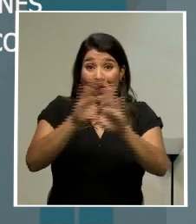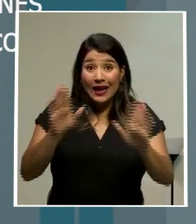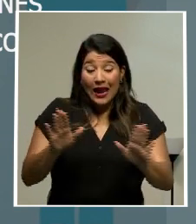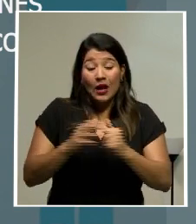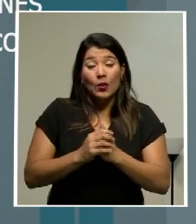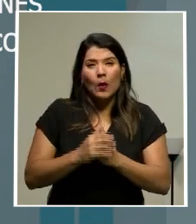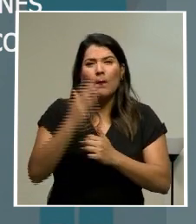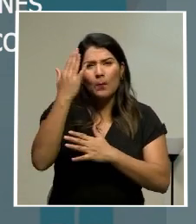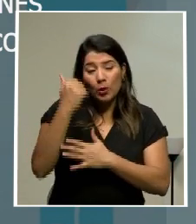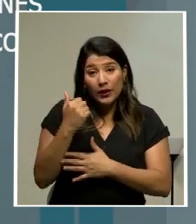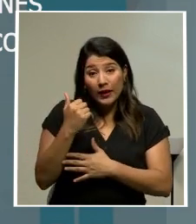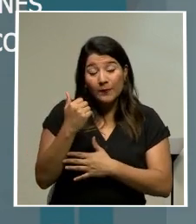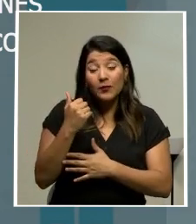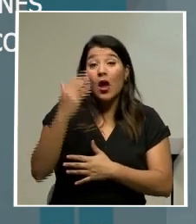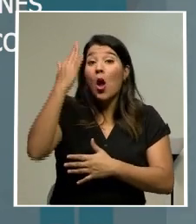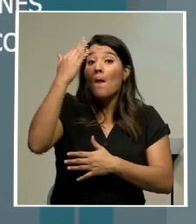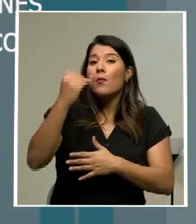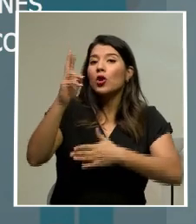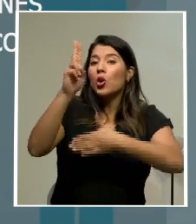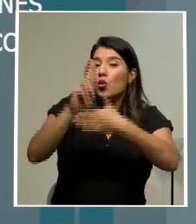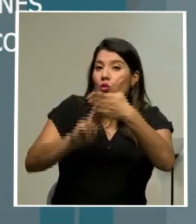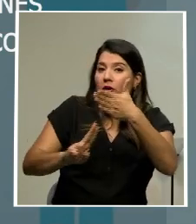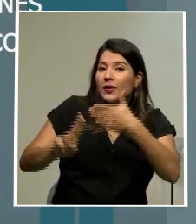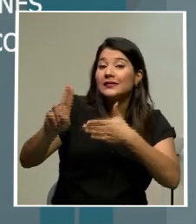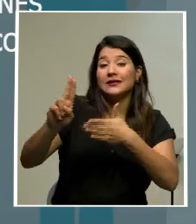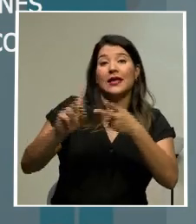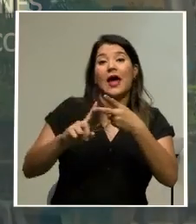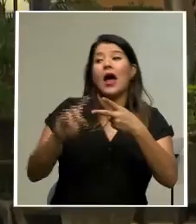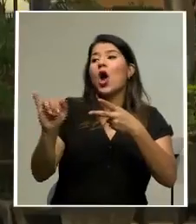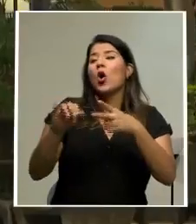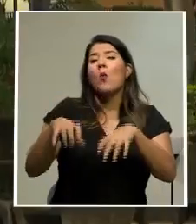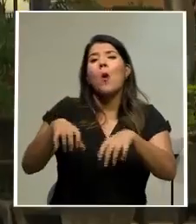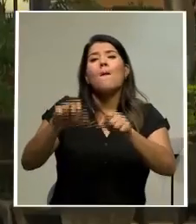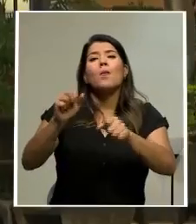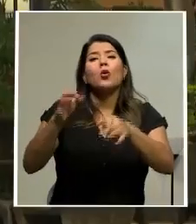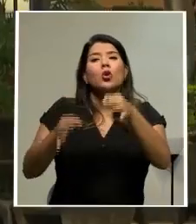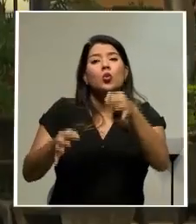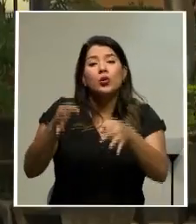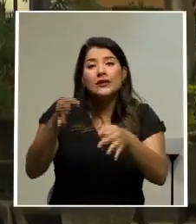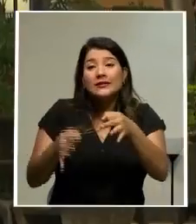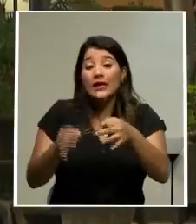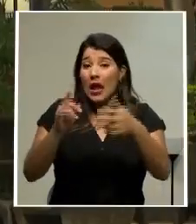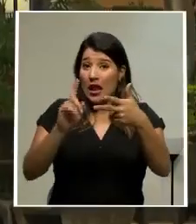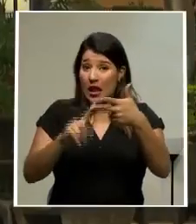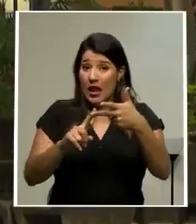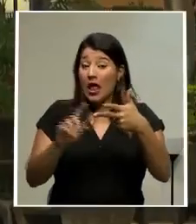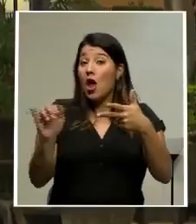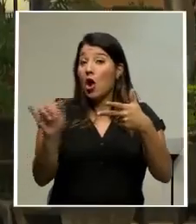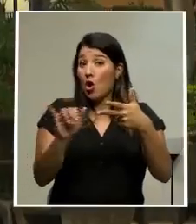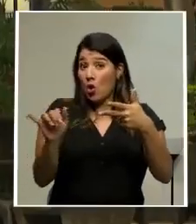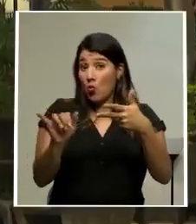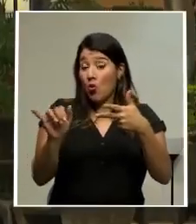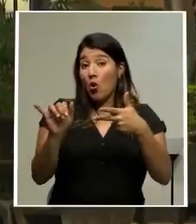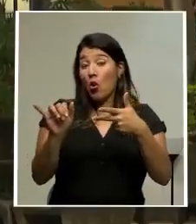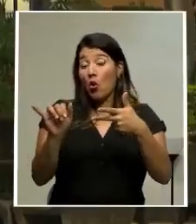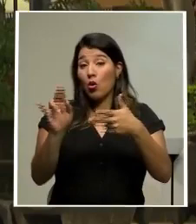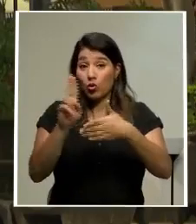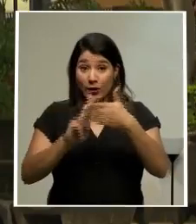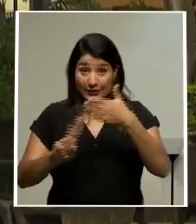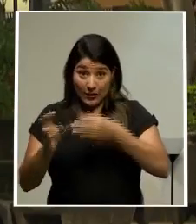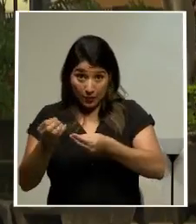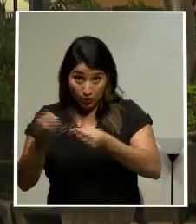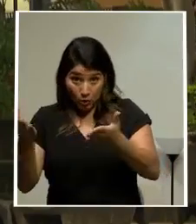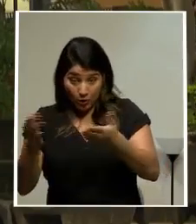referencia es que las universidades, así como el poder judicial y así como también las universidades públicas